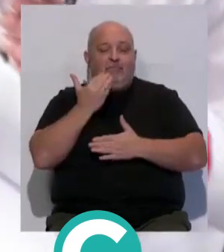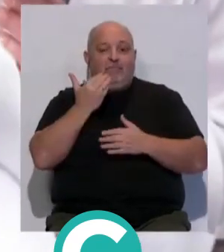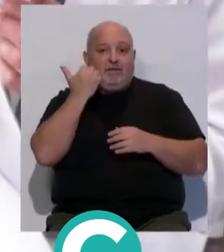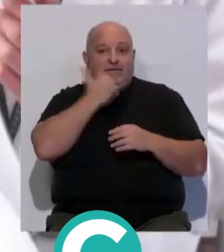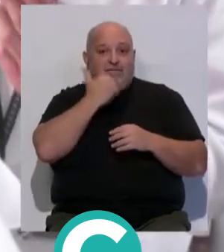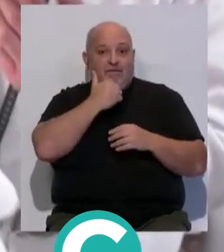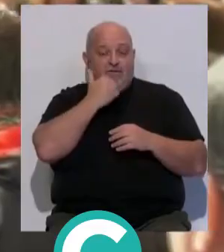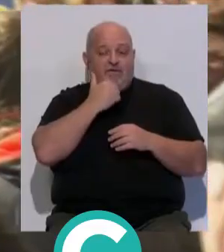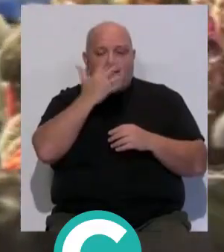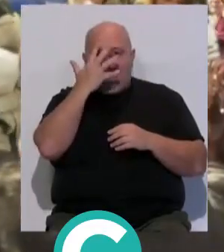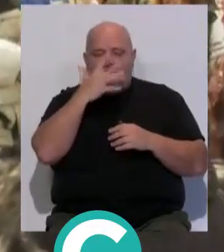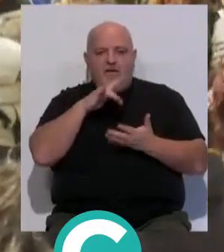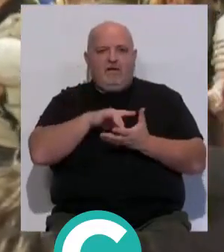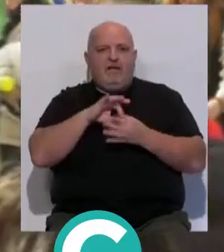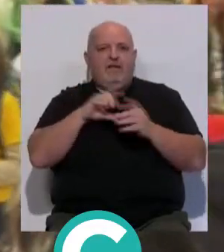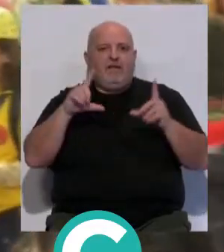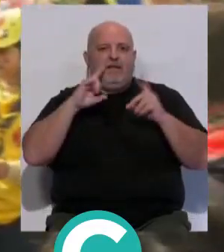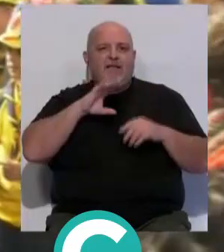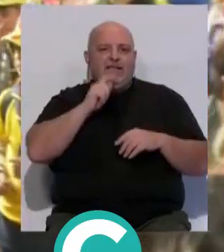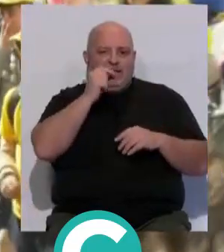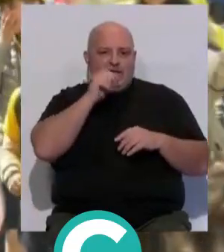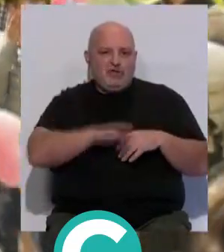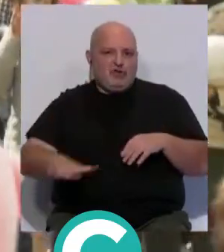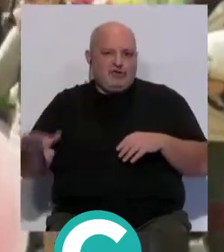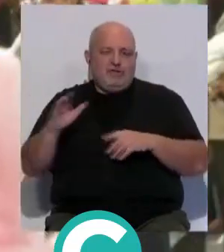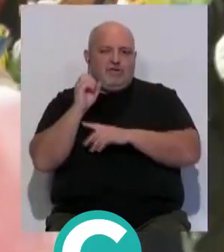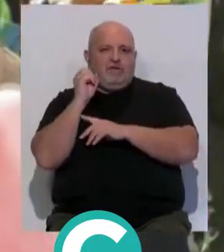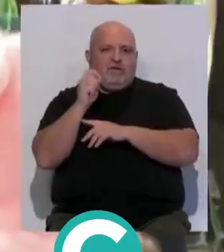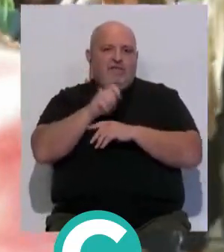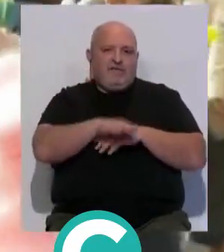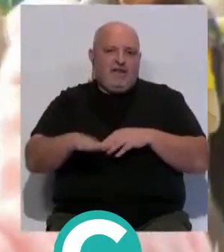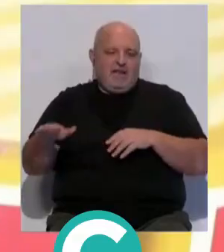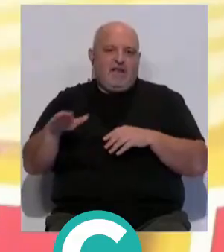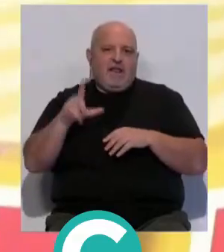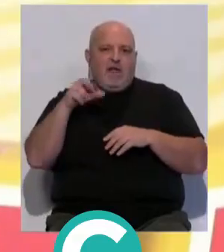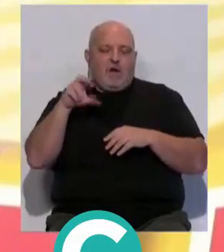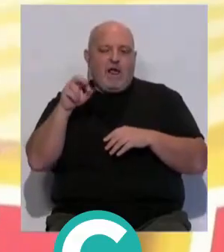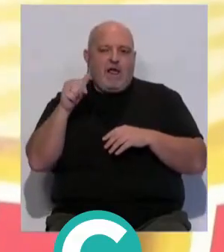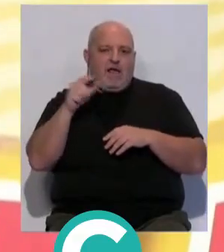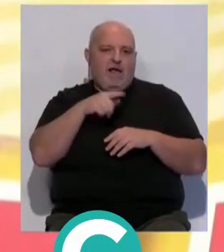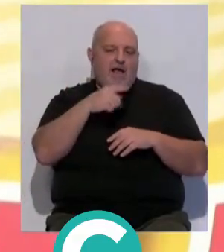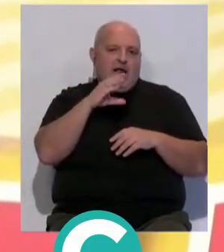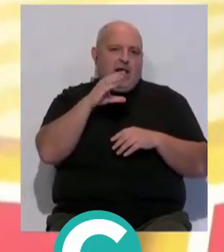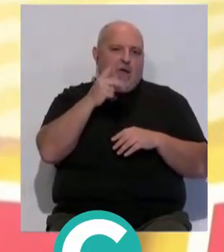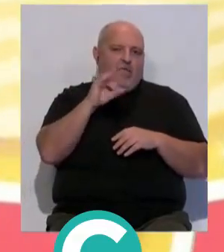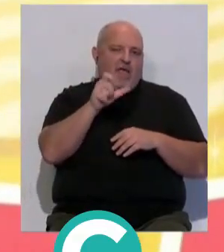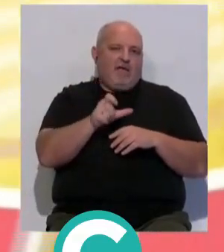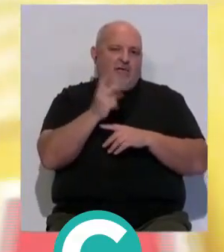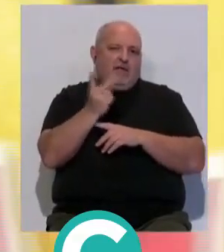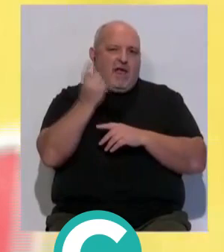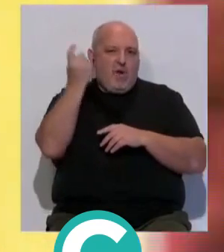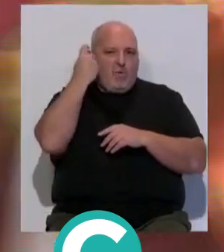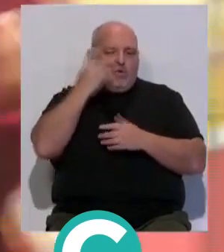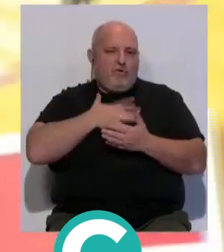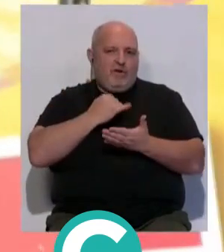sábado de carnaval los protagonistas fueron los niños. Las pregoneras infantiles Laura Grimaldi y Claudia Pastrana, ambas alumnas